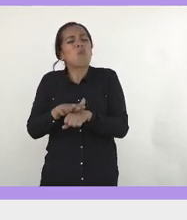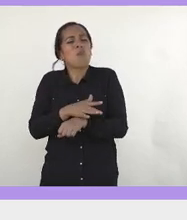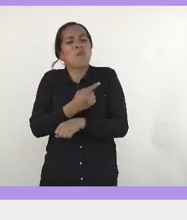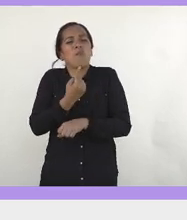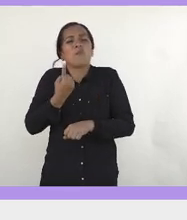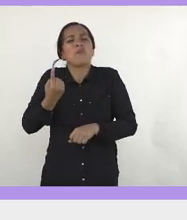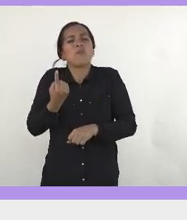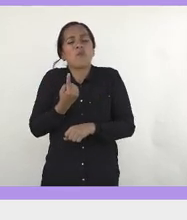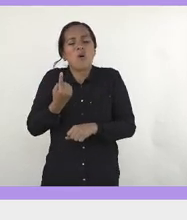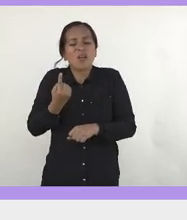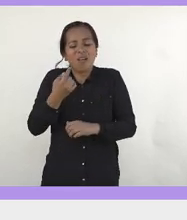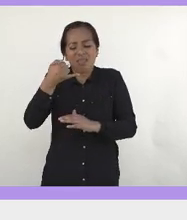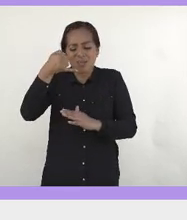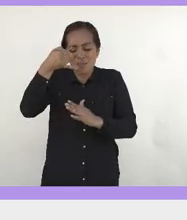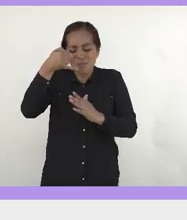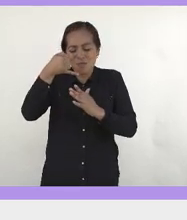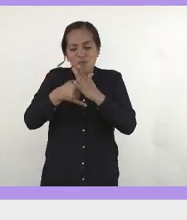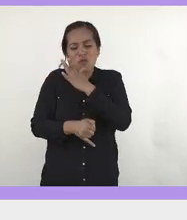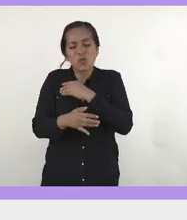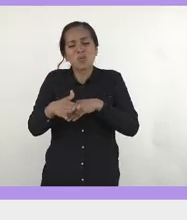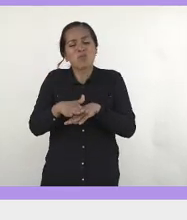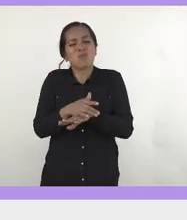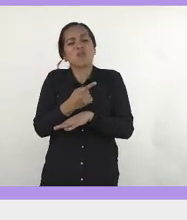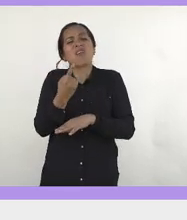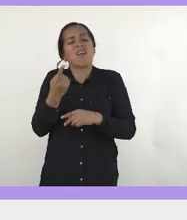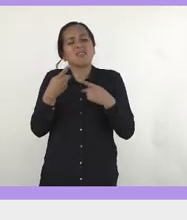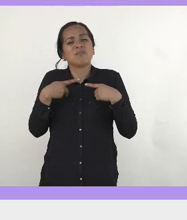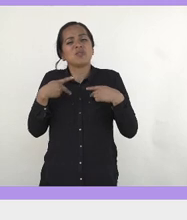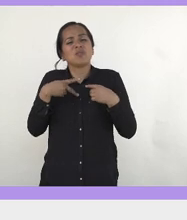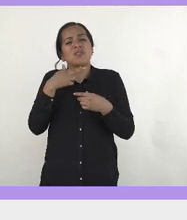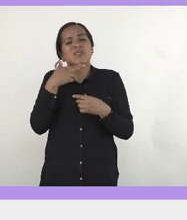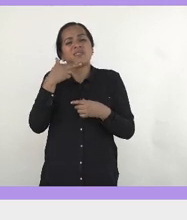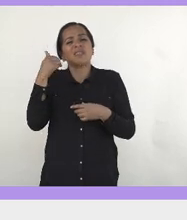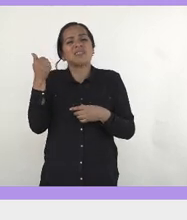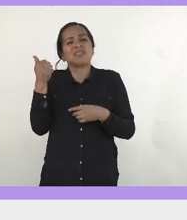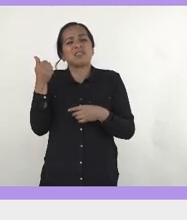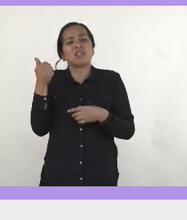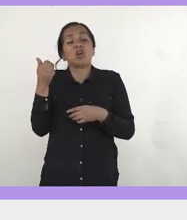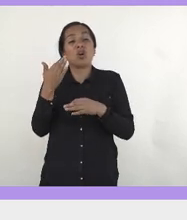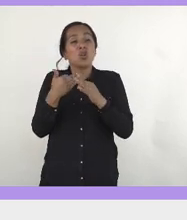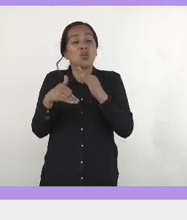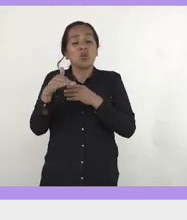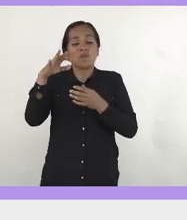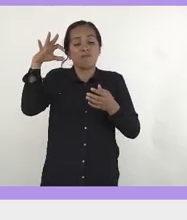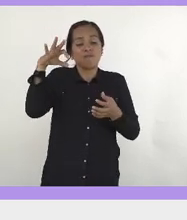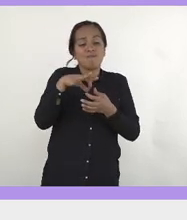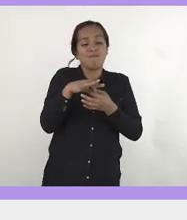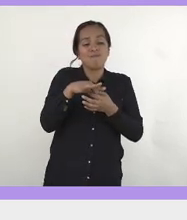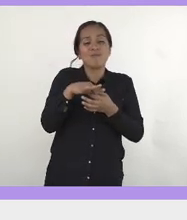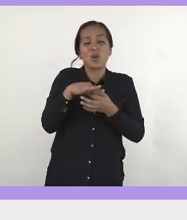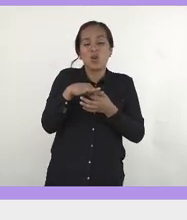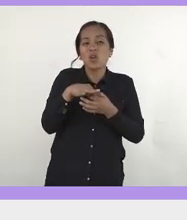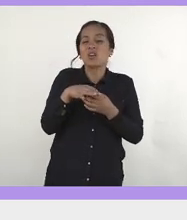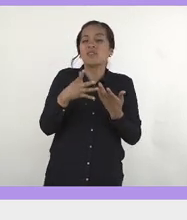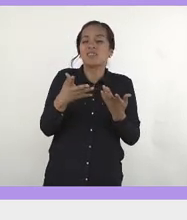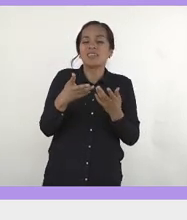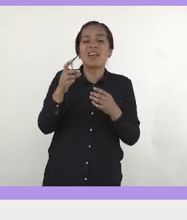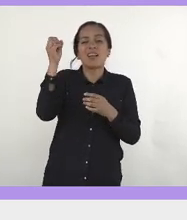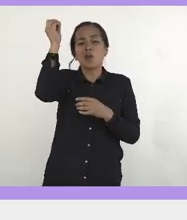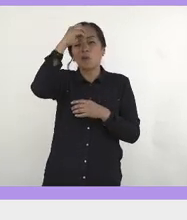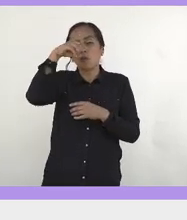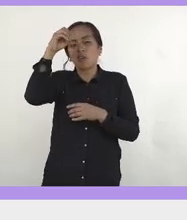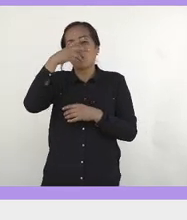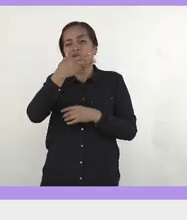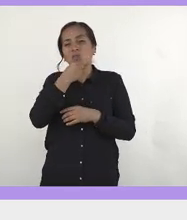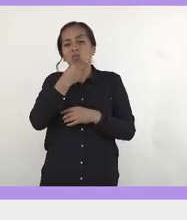y a desmenuzar lo que hay atrás y llegas al fondo, todo tiene que ver con la narrativa machista. ¿Por qué?